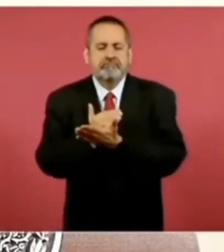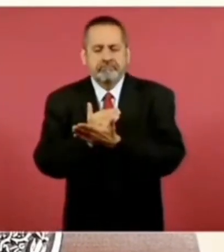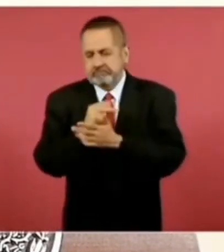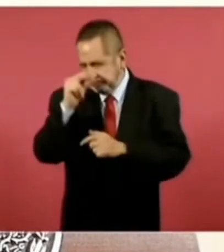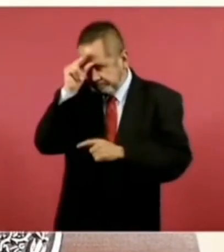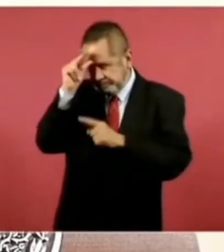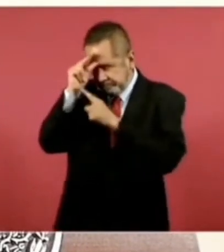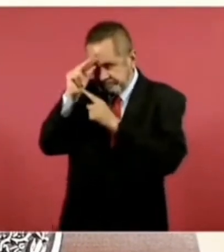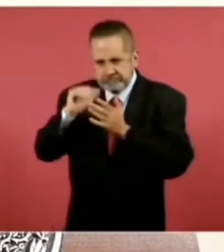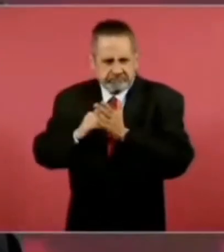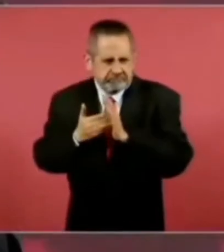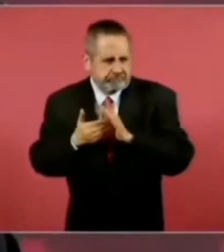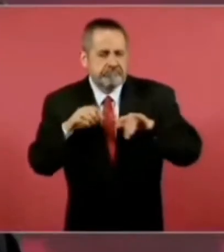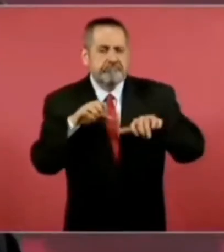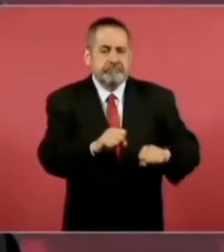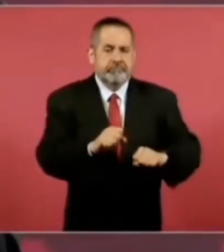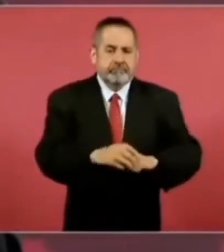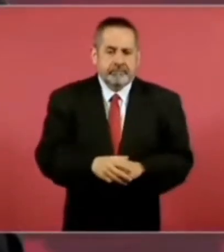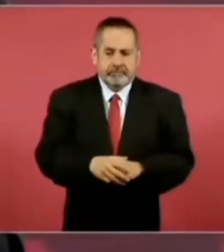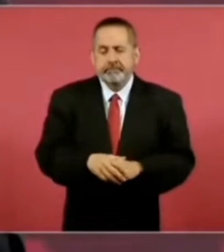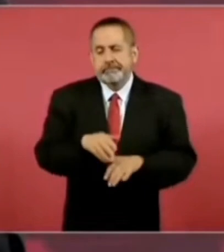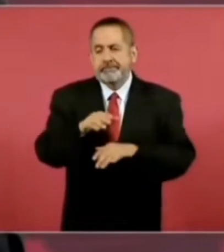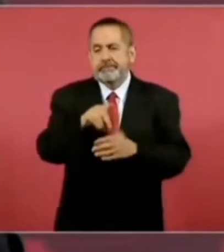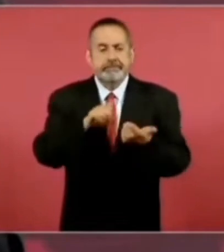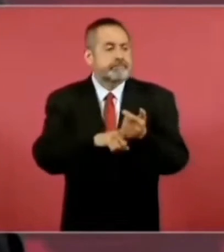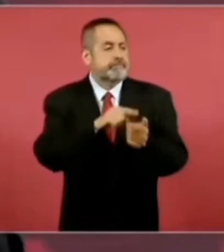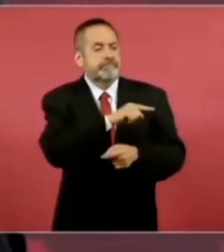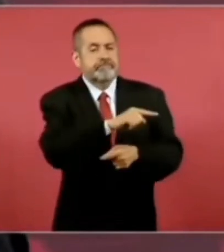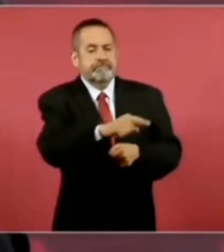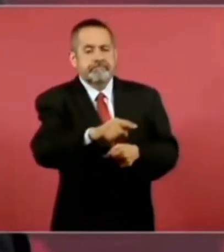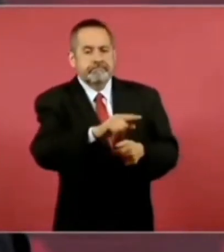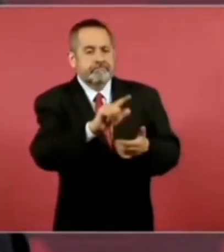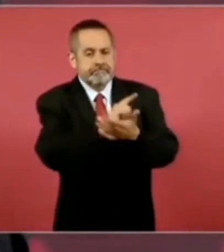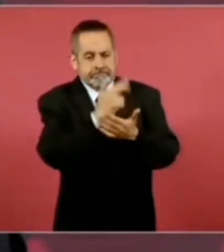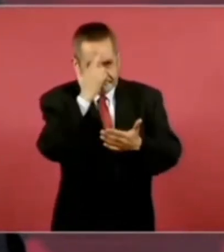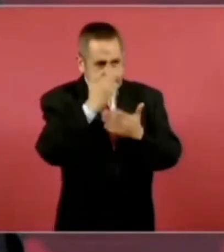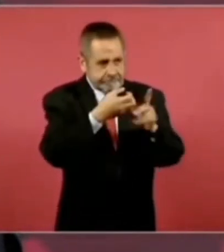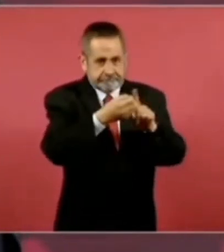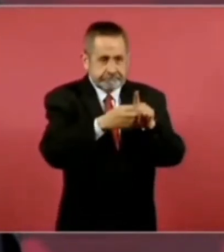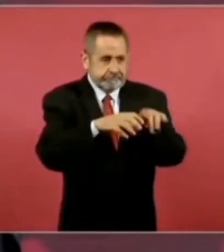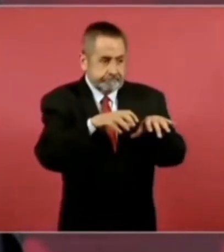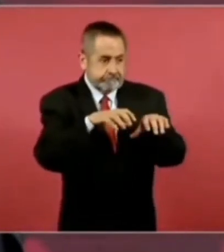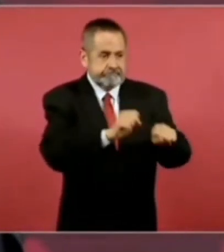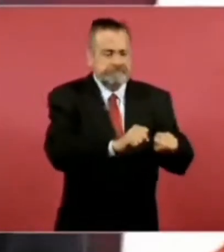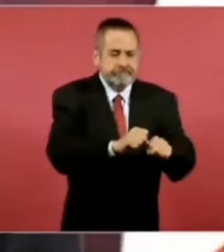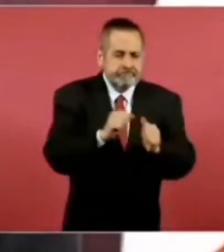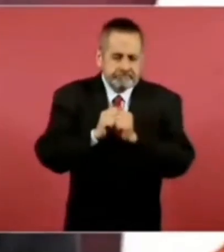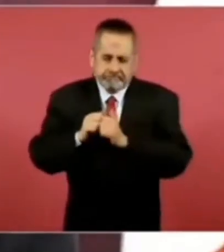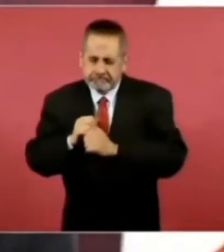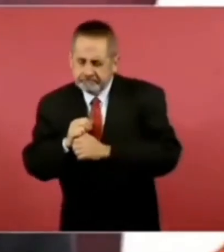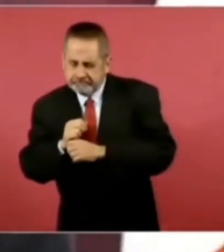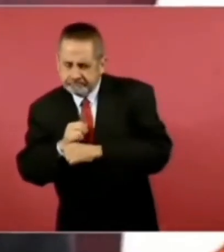En el caso del combate a la delincuencia organizada o al crimen,